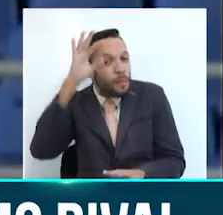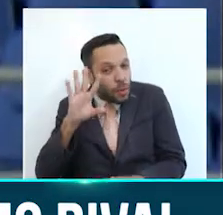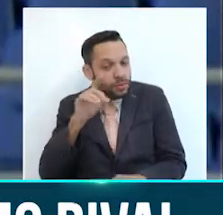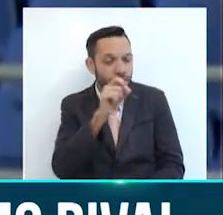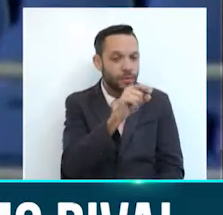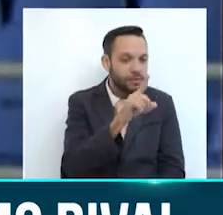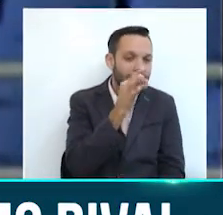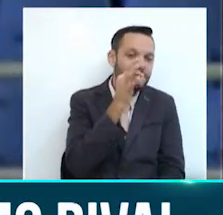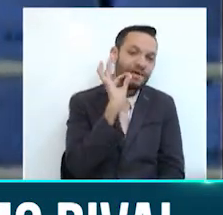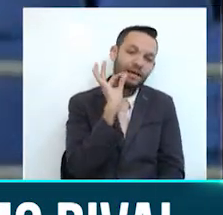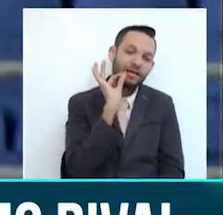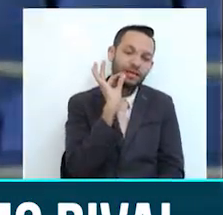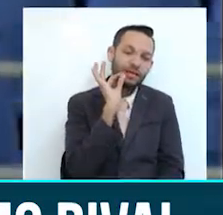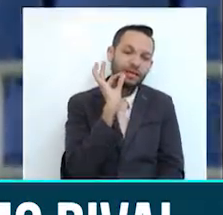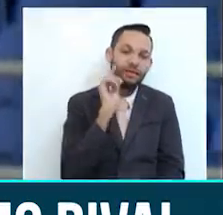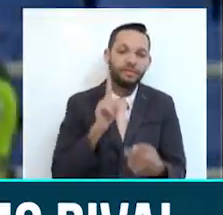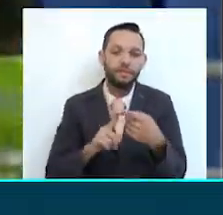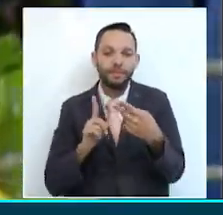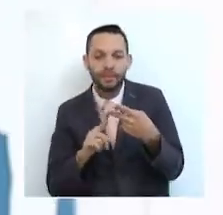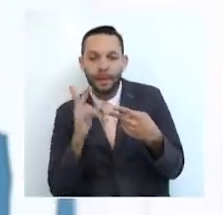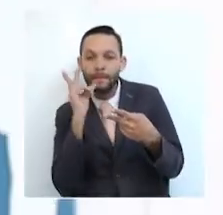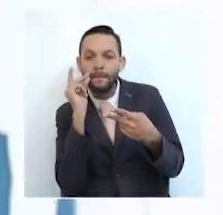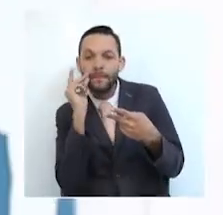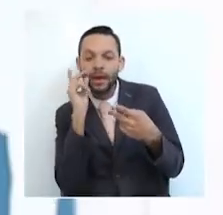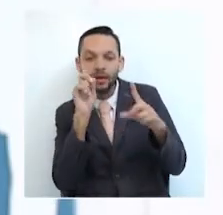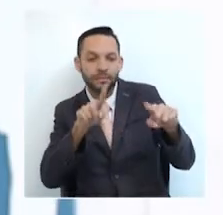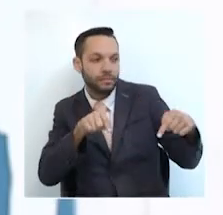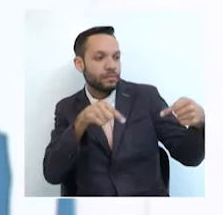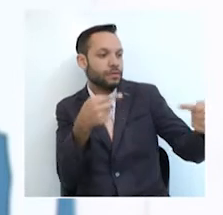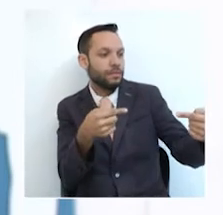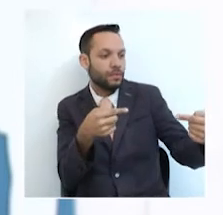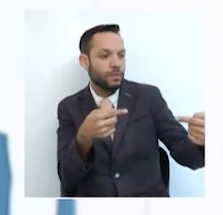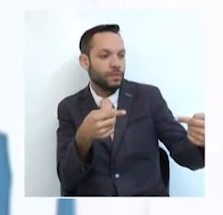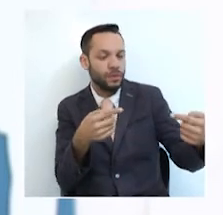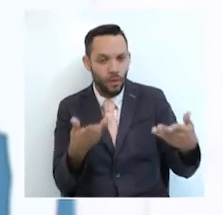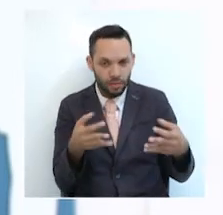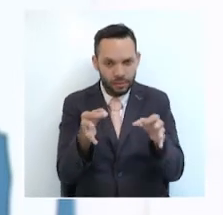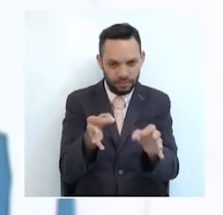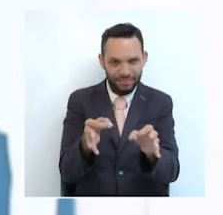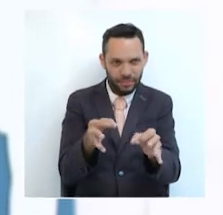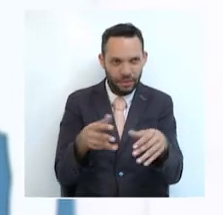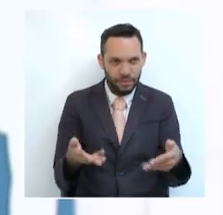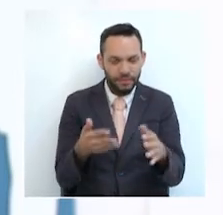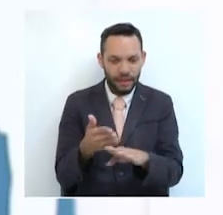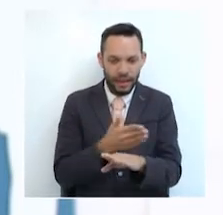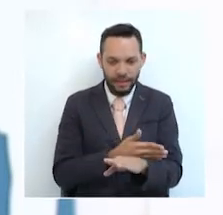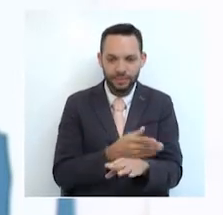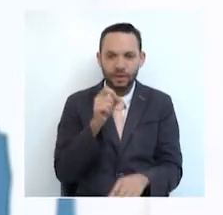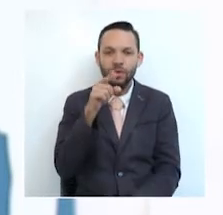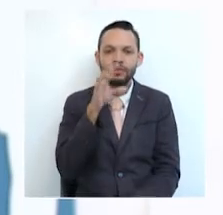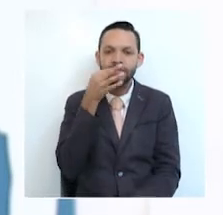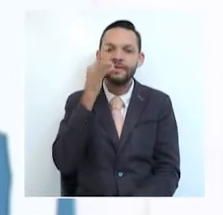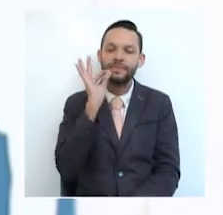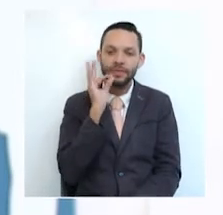Caldas y Deportivo Pereira se enfrenten. Vamos a decirles cómo está la situación. Ya les hemos dicho entonces que Once Caldas tendrá como rival